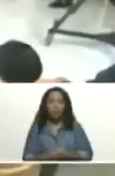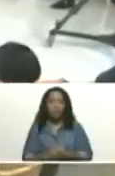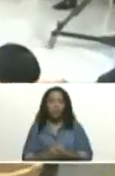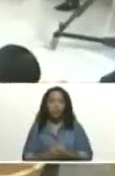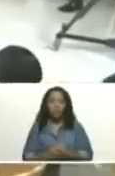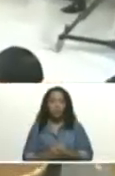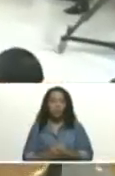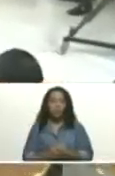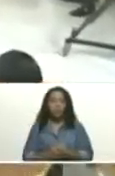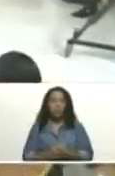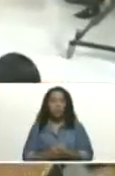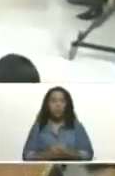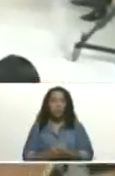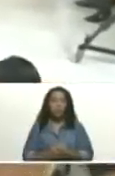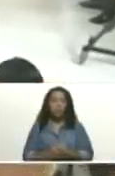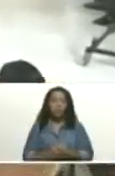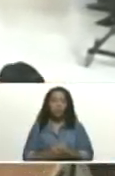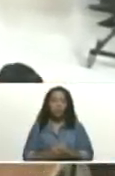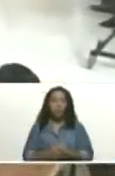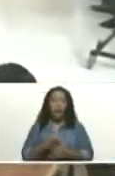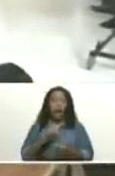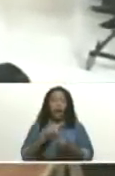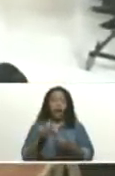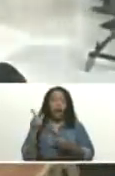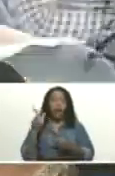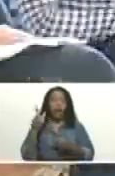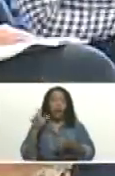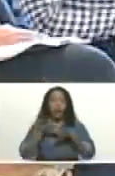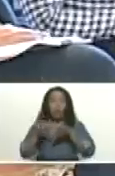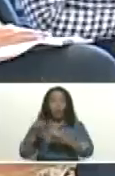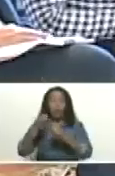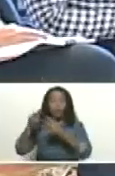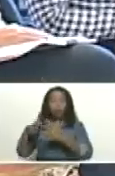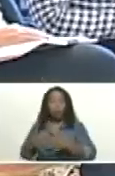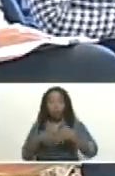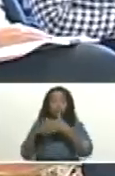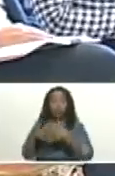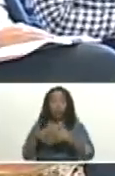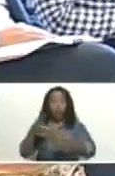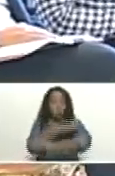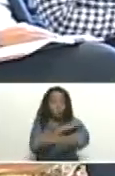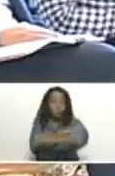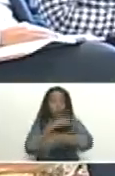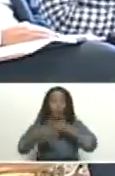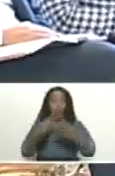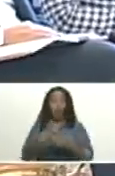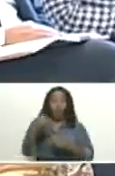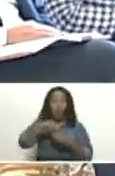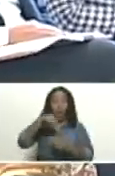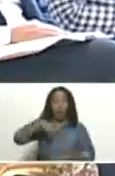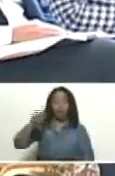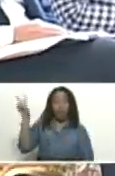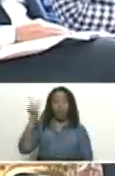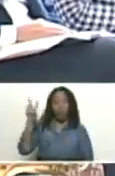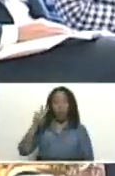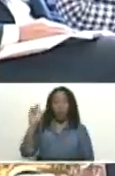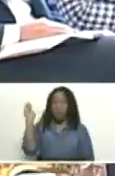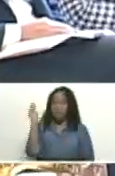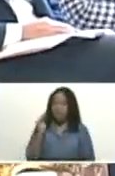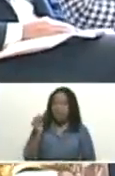El imperialismo norteamericano y sus lacayos, la oposición política interna progringa,